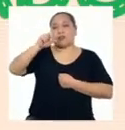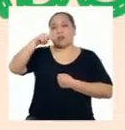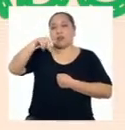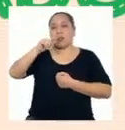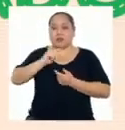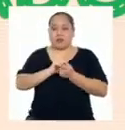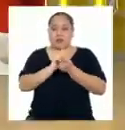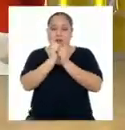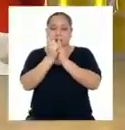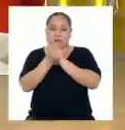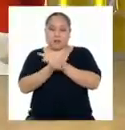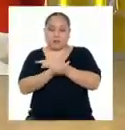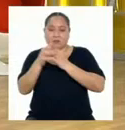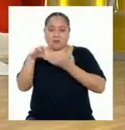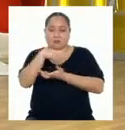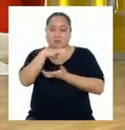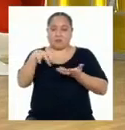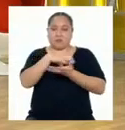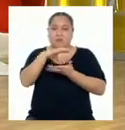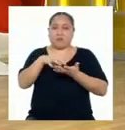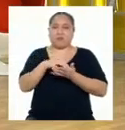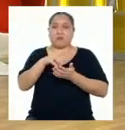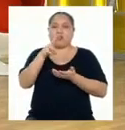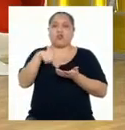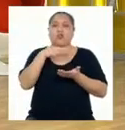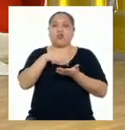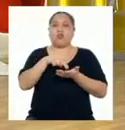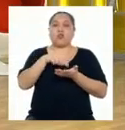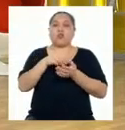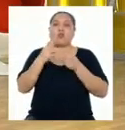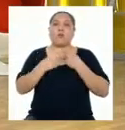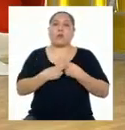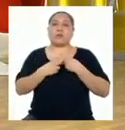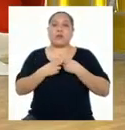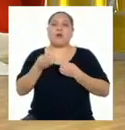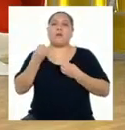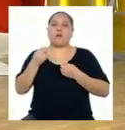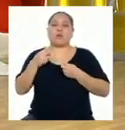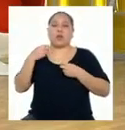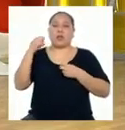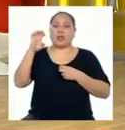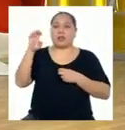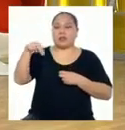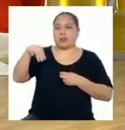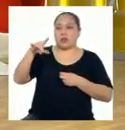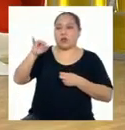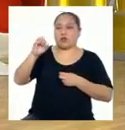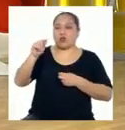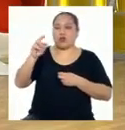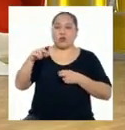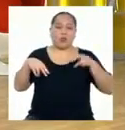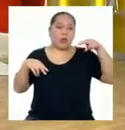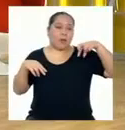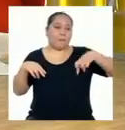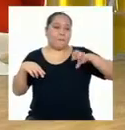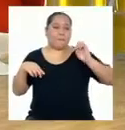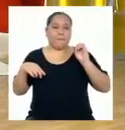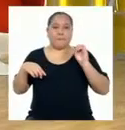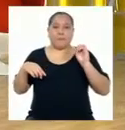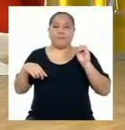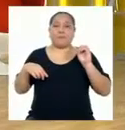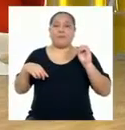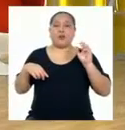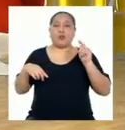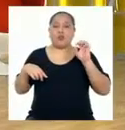configuración más estable Tienen núcleos pesados por el desbalance entre neutrones y protones Y todos los